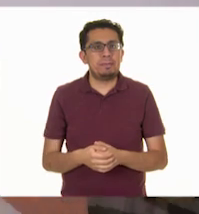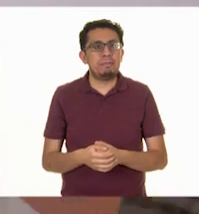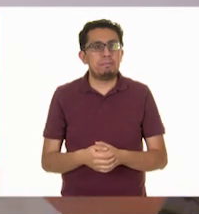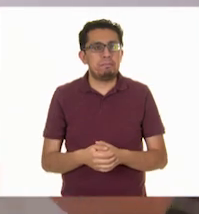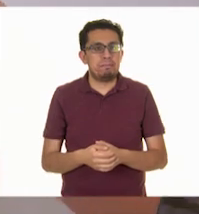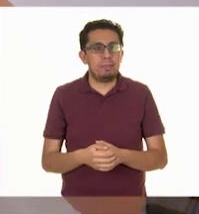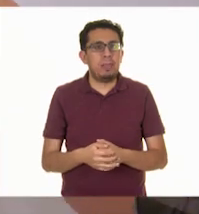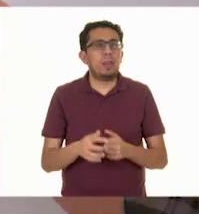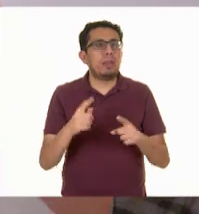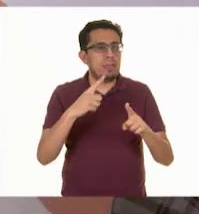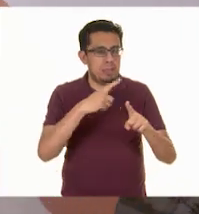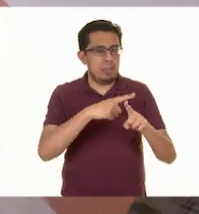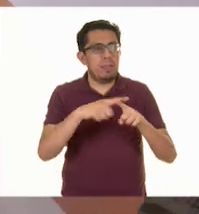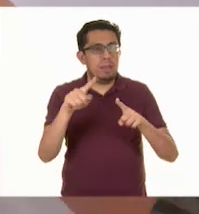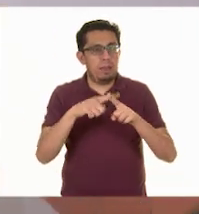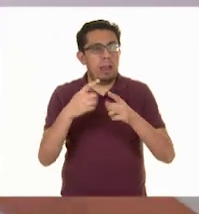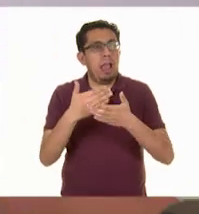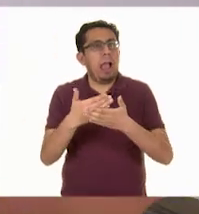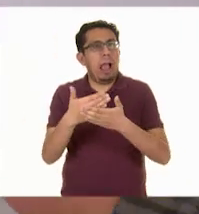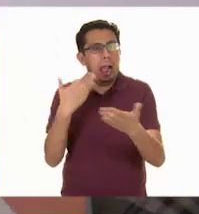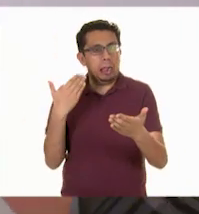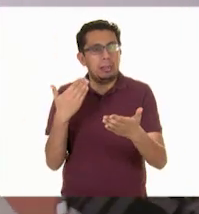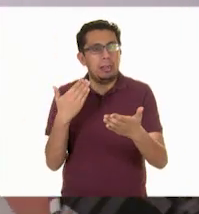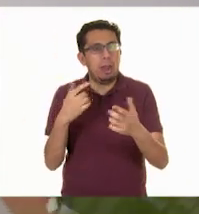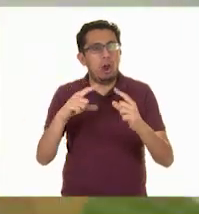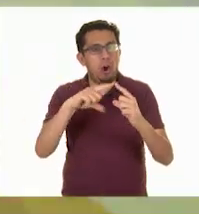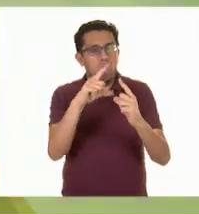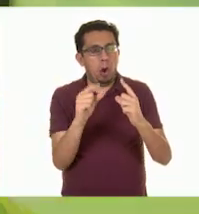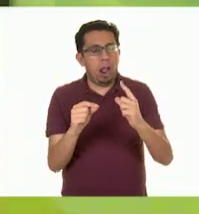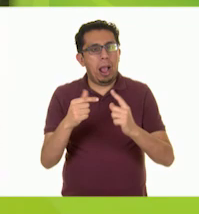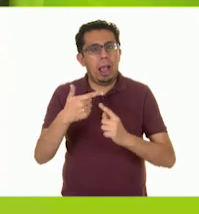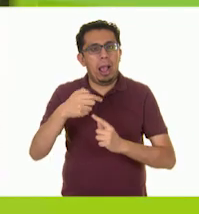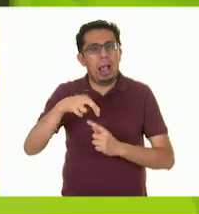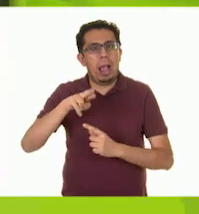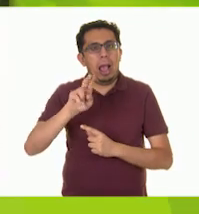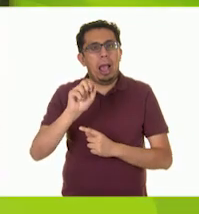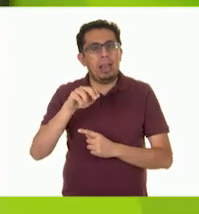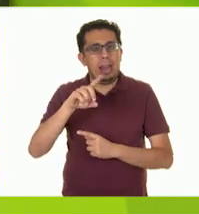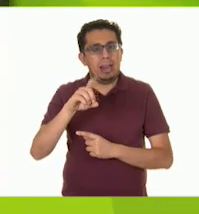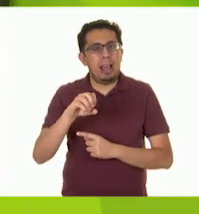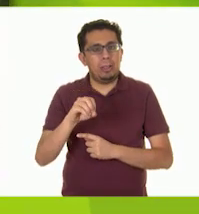a las del granado que fue la anterior, ¿ya vieron? Están redonditas.